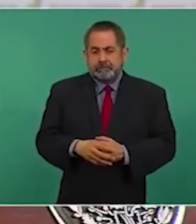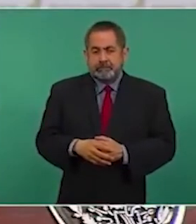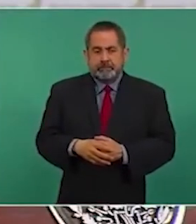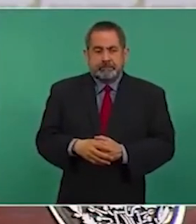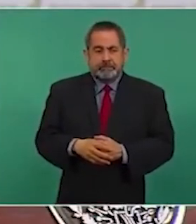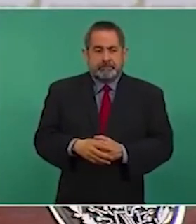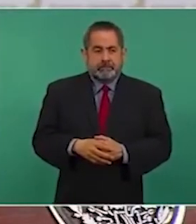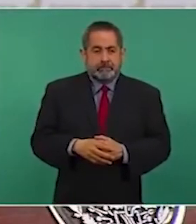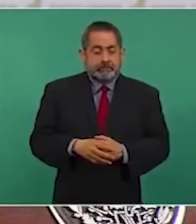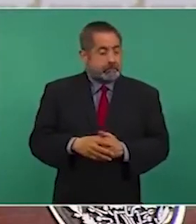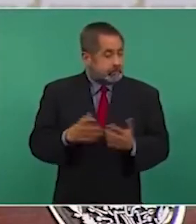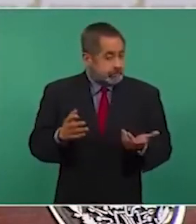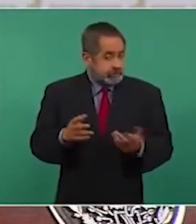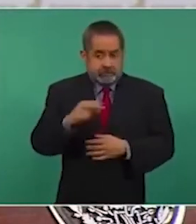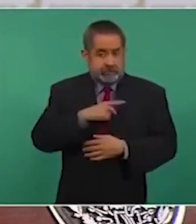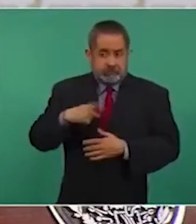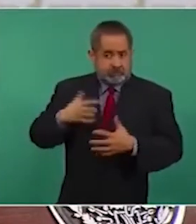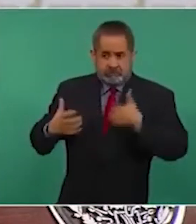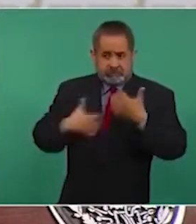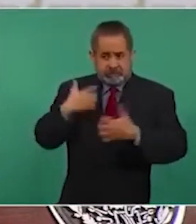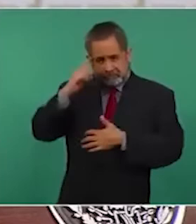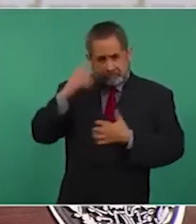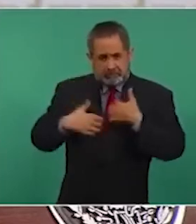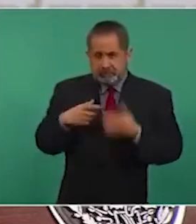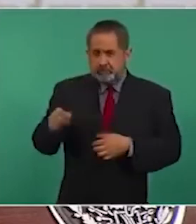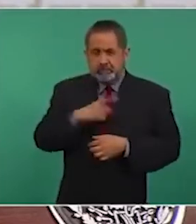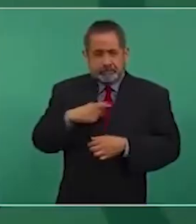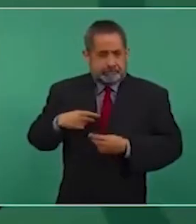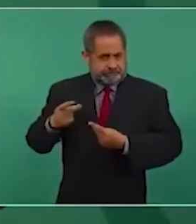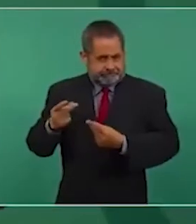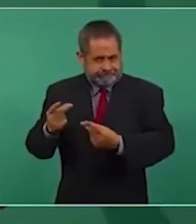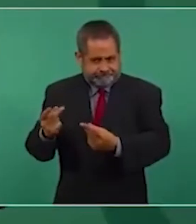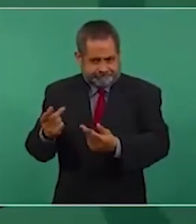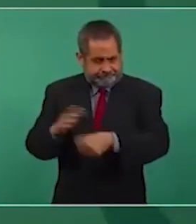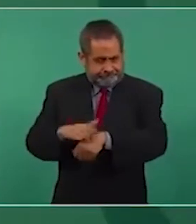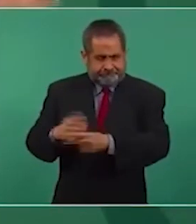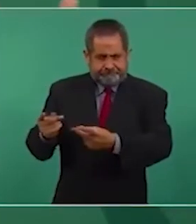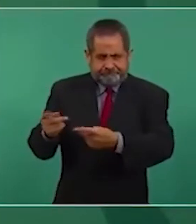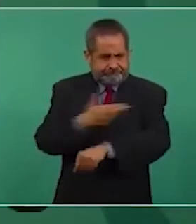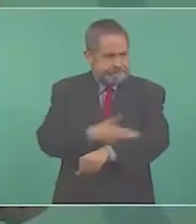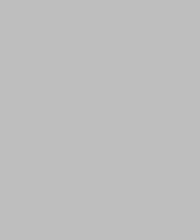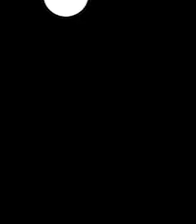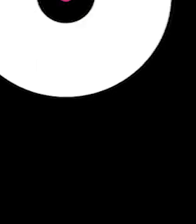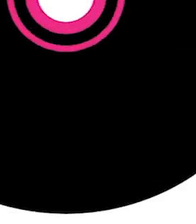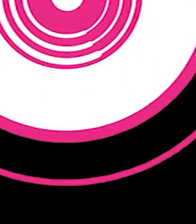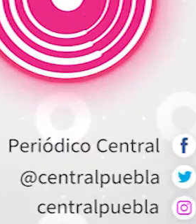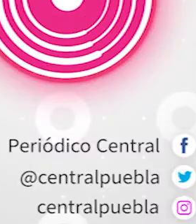No se deberían de enojar, deberían de apurarse y resolver.